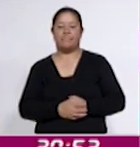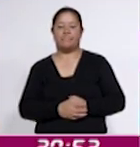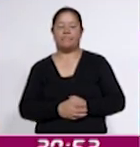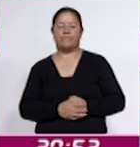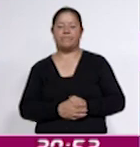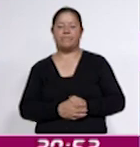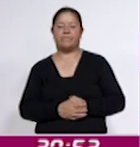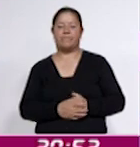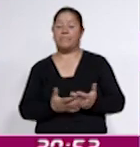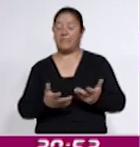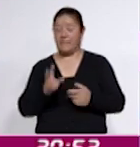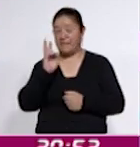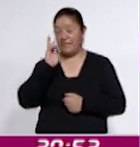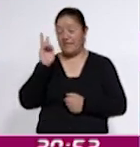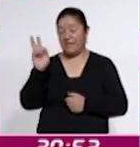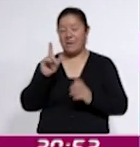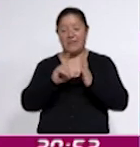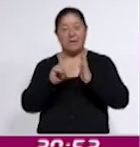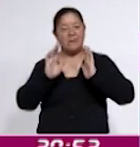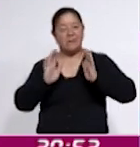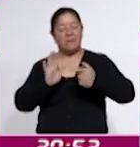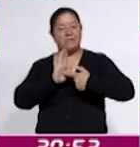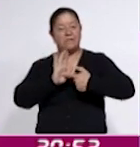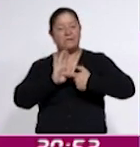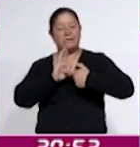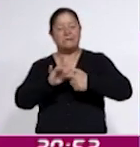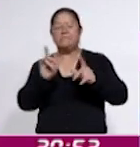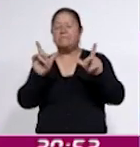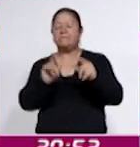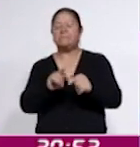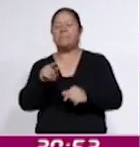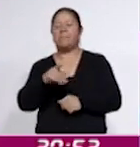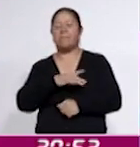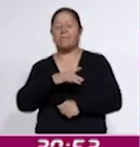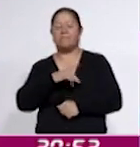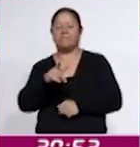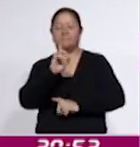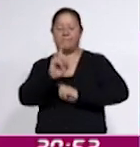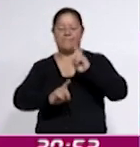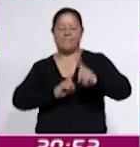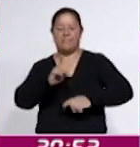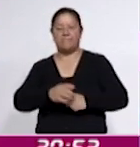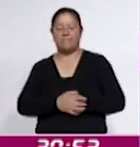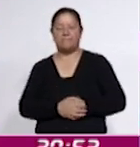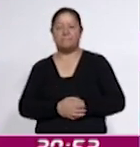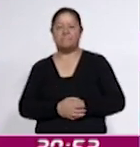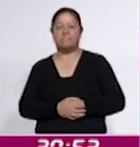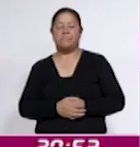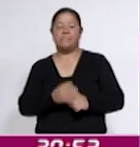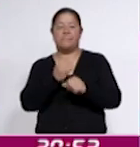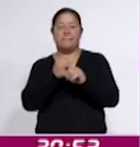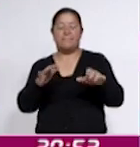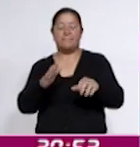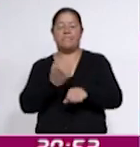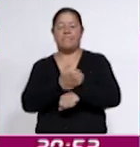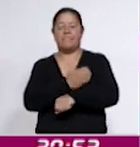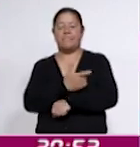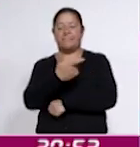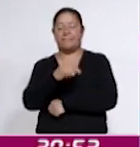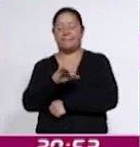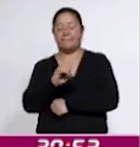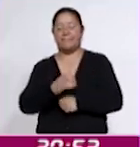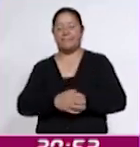Y como bien lo escuchó, ya estamos listos para presentarle un resumen de la actividad deportiva. Esta es una información de mi compañero Giovanni Valdés.